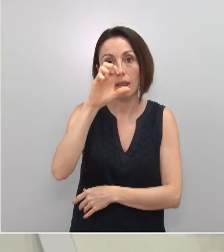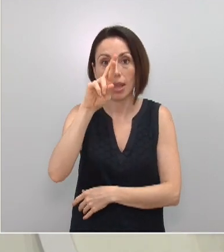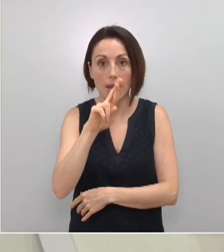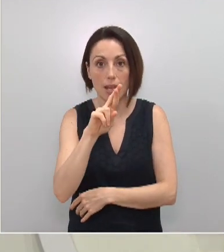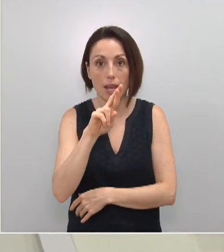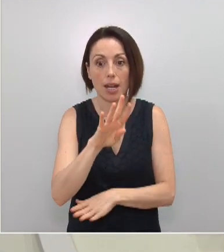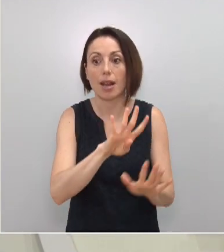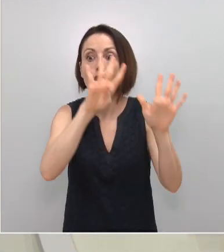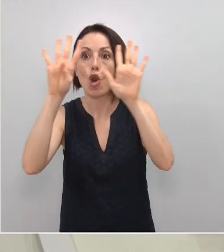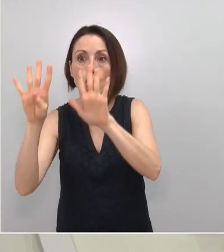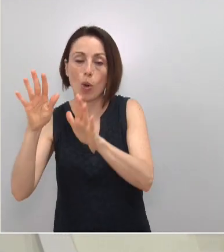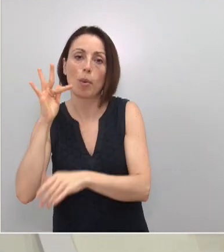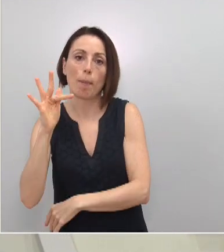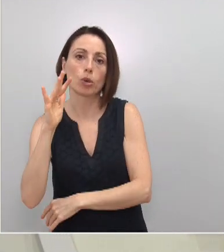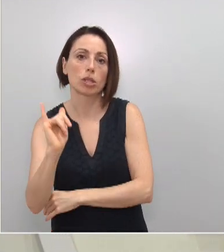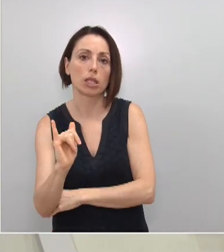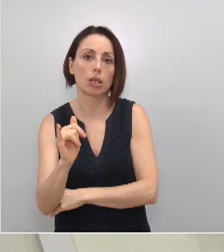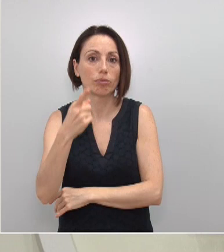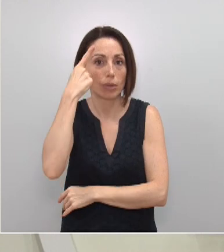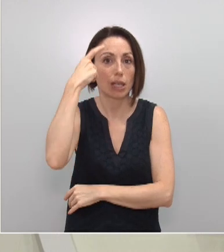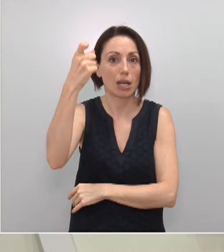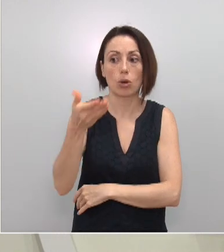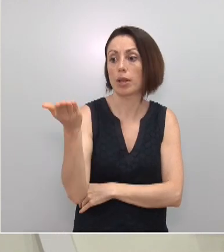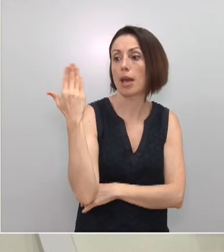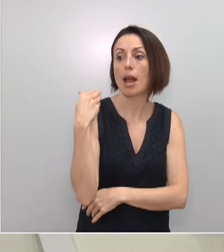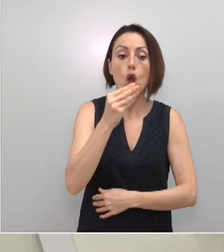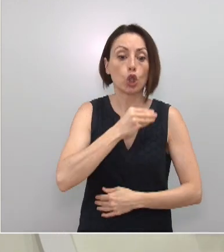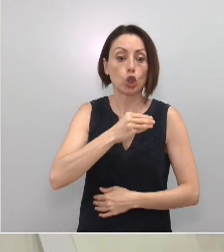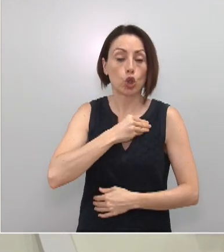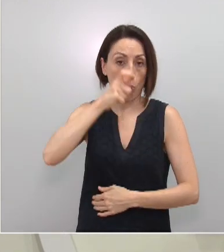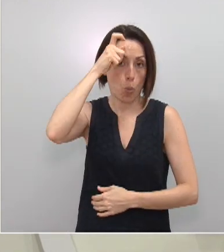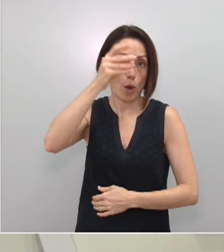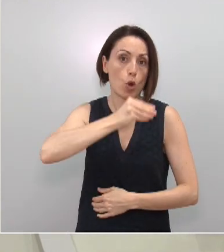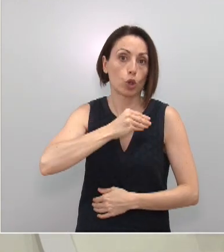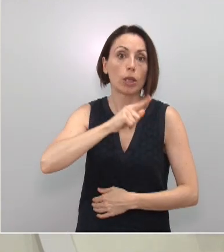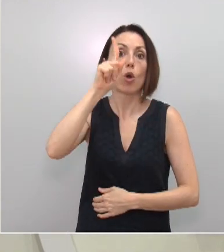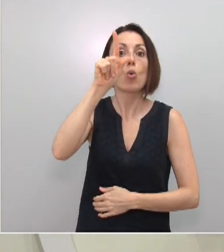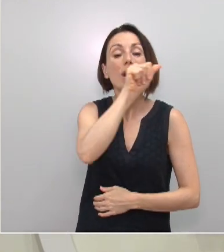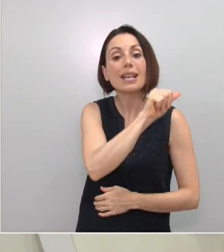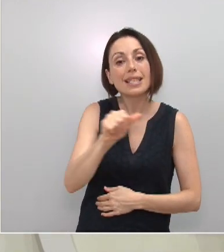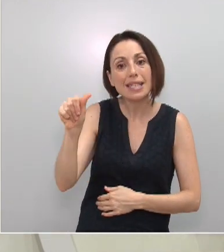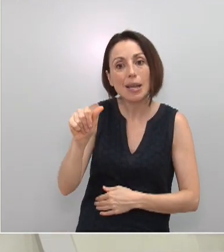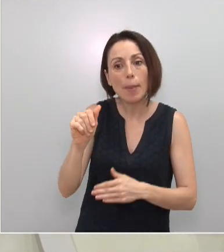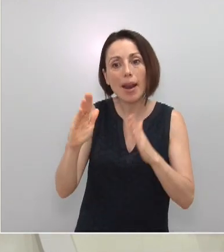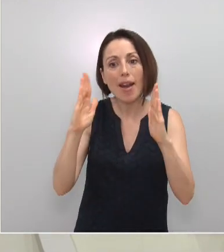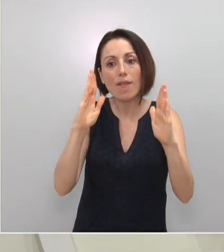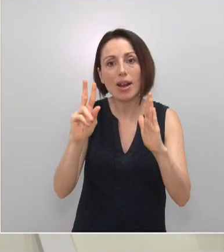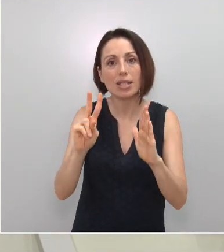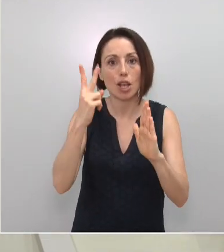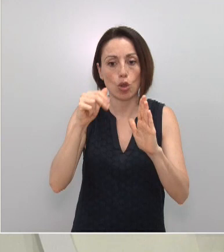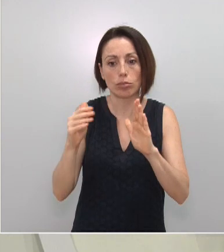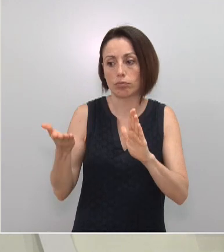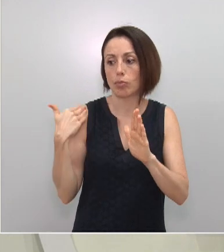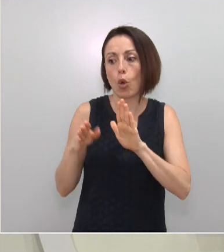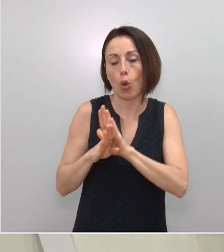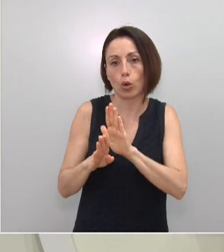casos positivos. Recordemos que Totana permaneció una semana más en fase 2 con siete casos positivos.